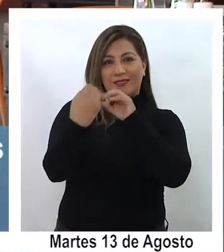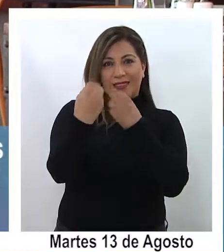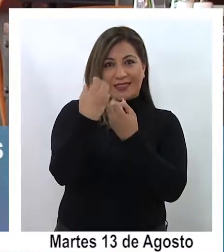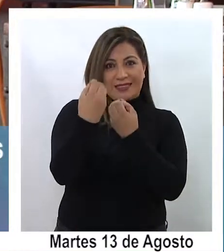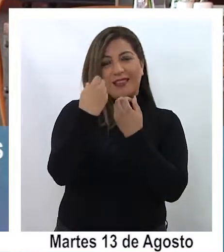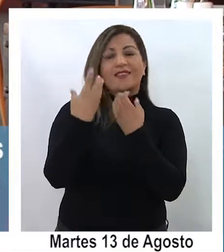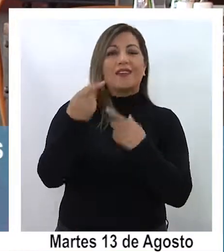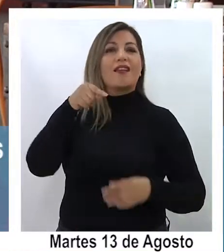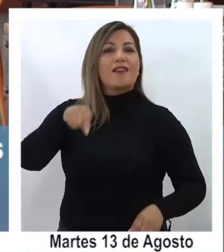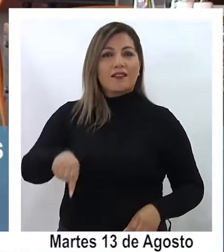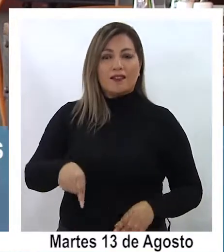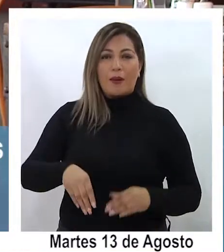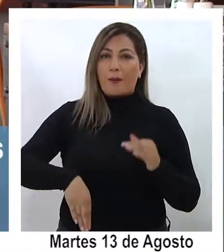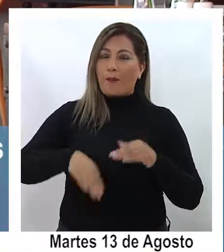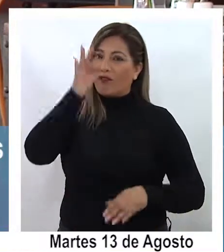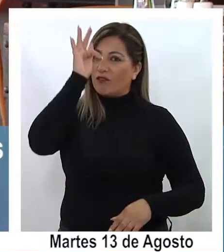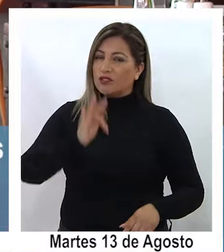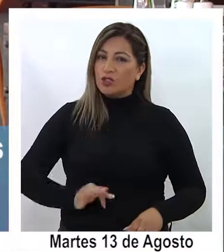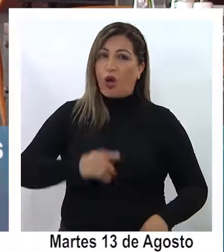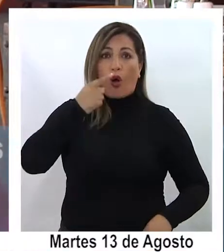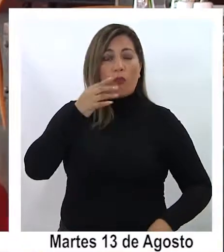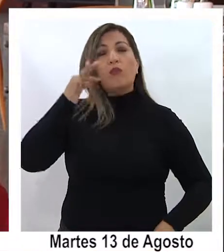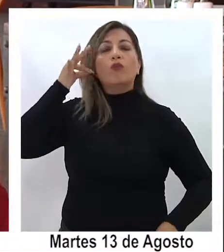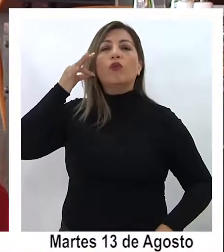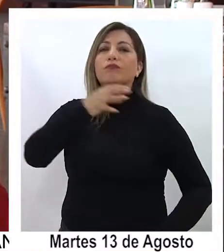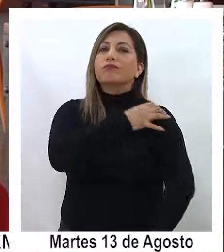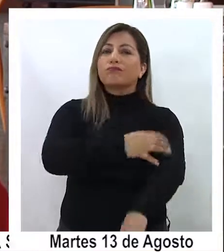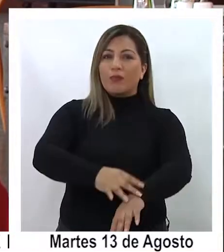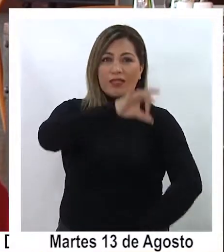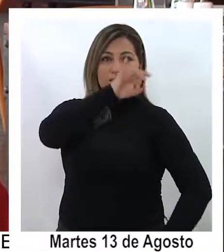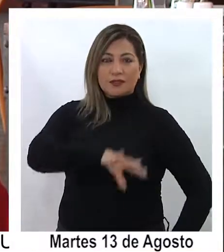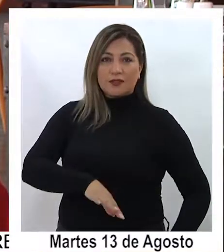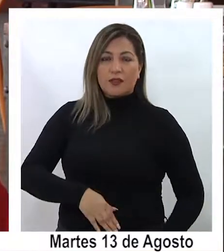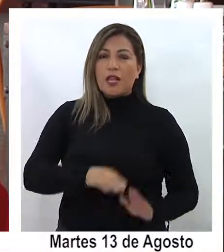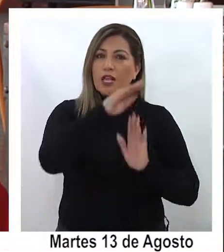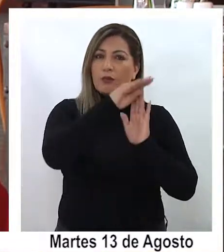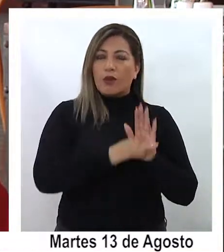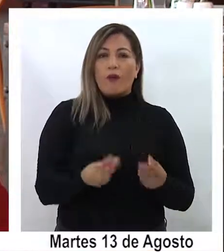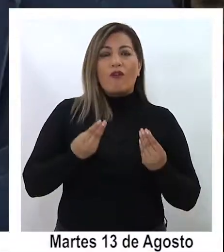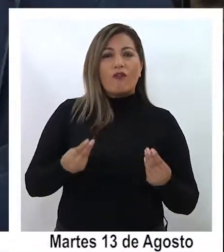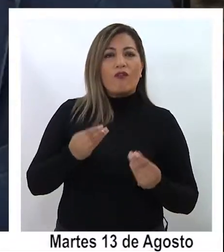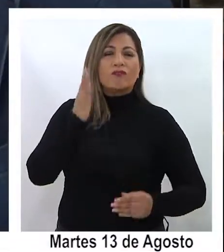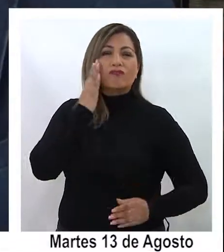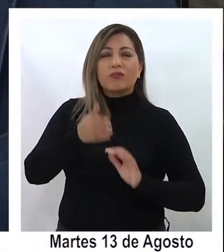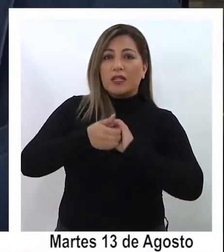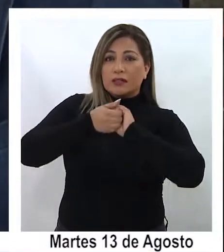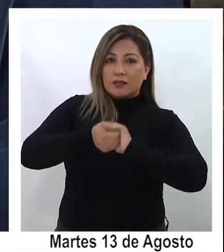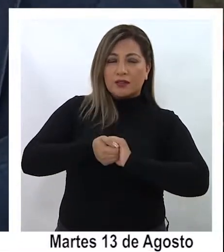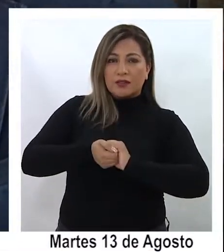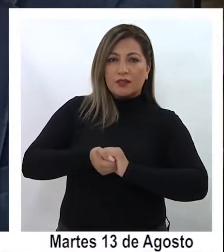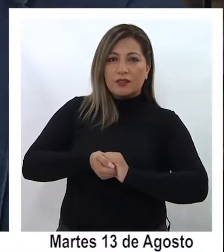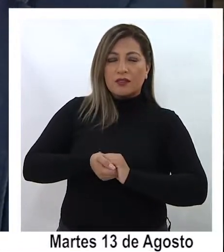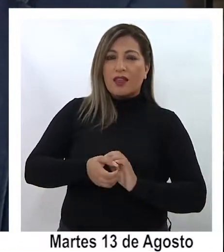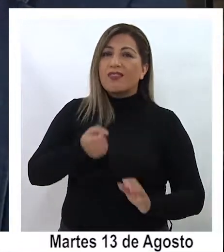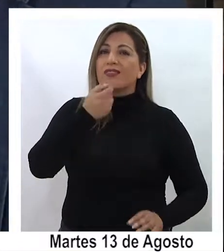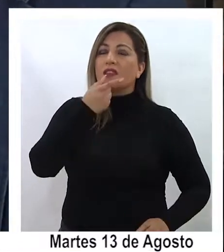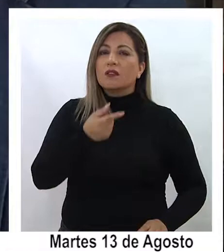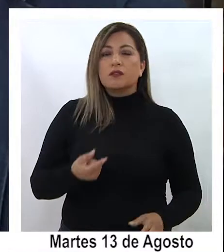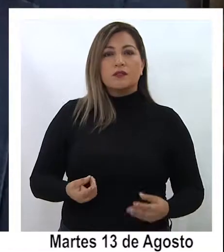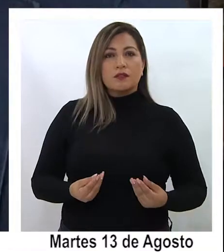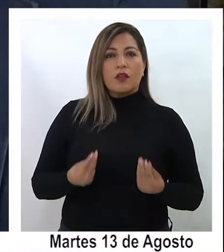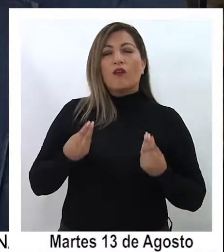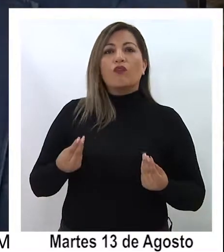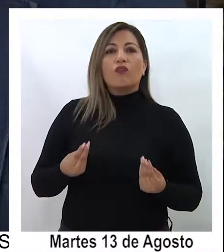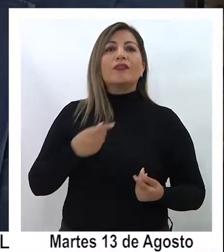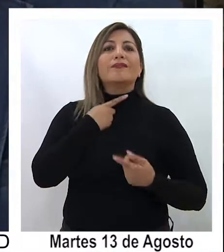learning para poder llegar a más funcionarios y funcionarias en todo el país el programa de buen trato significa no solamente una declaración de buenas